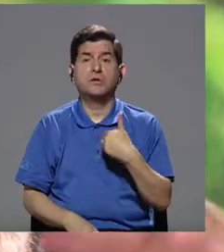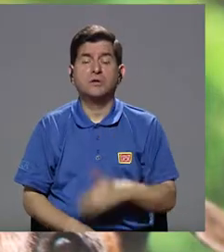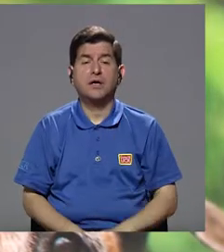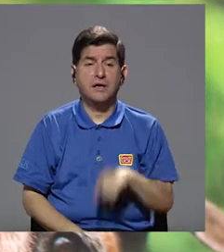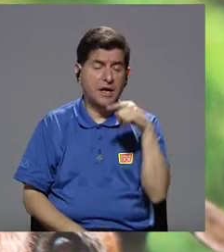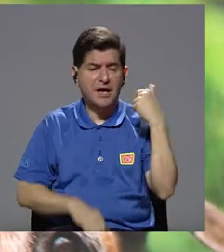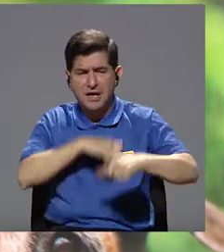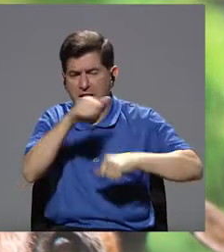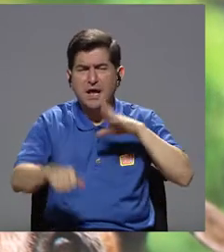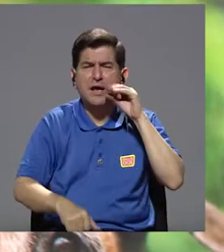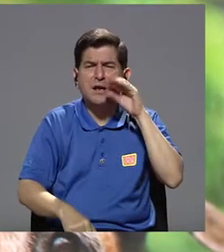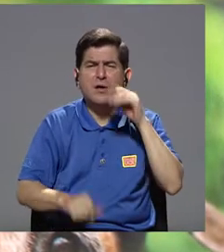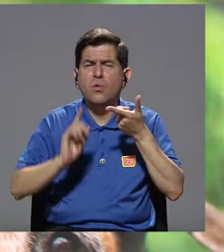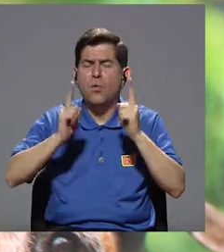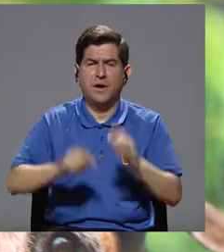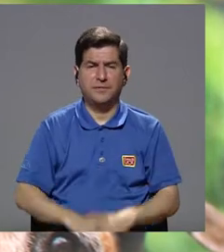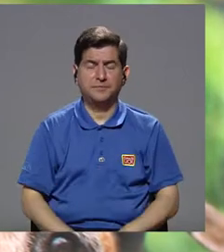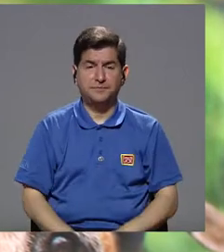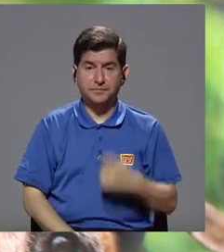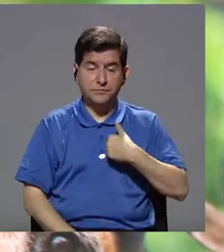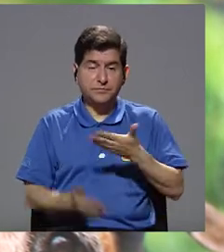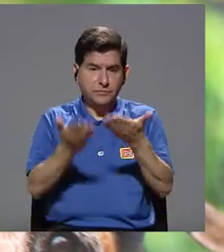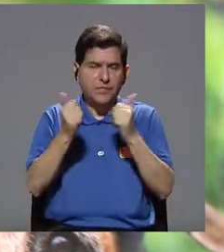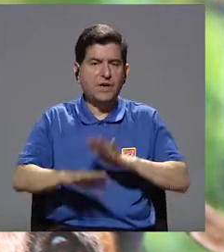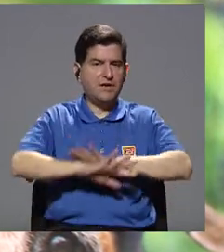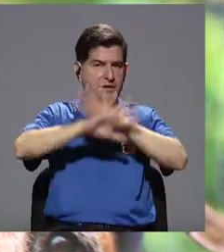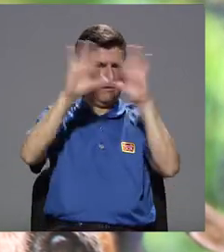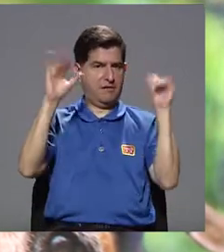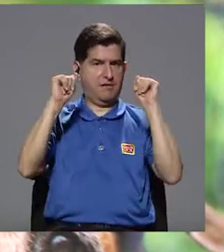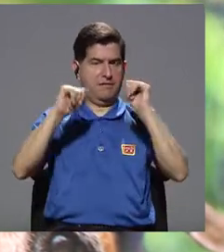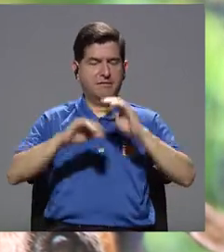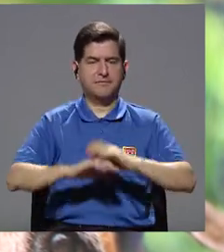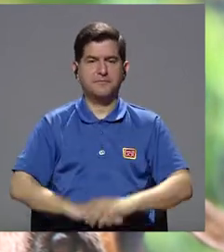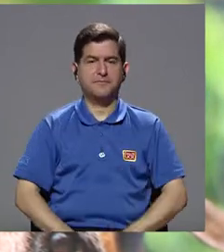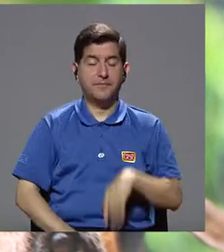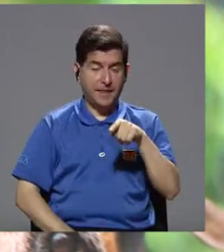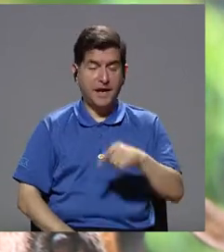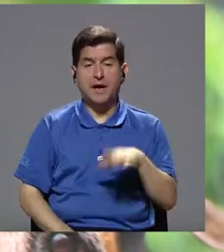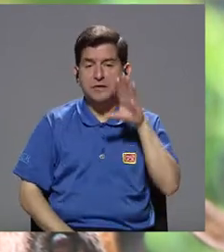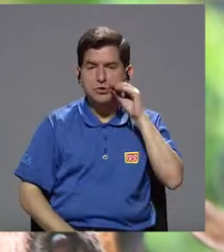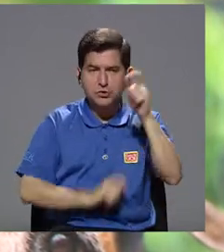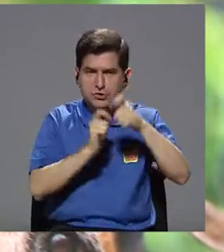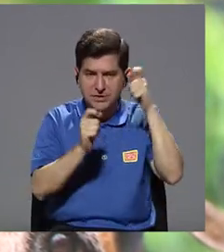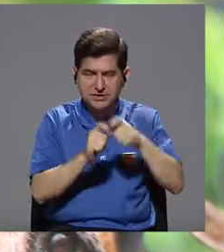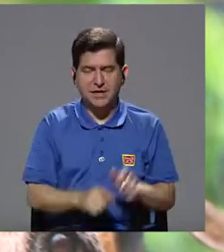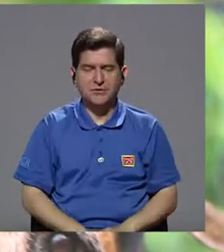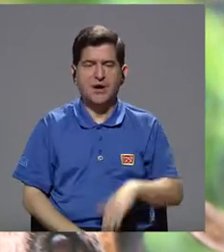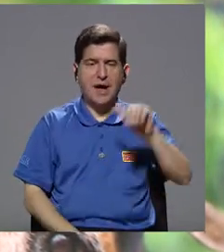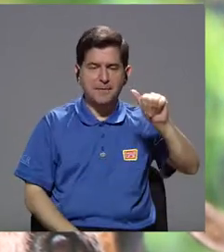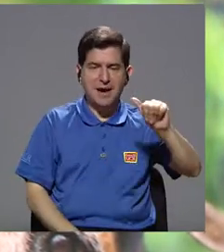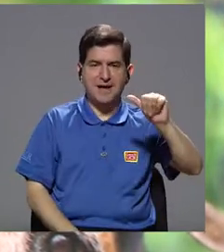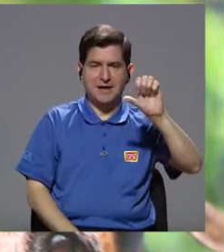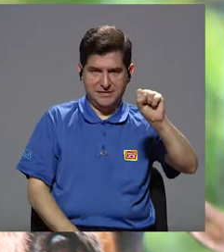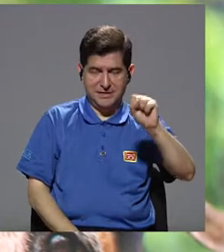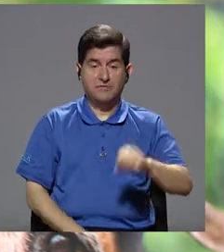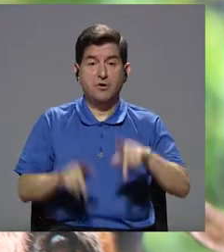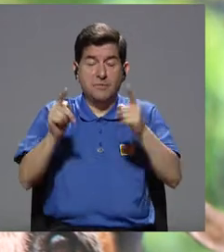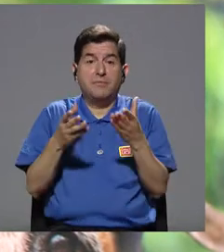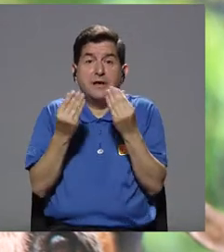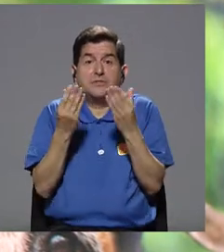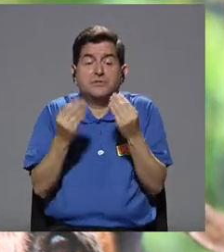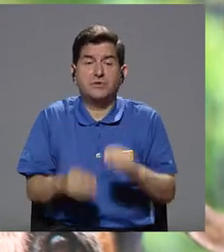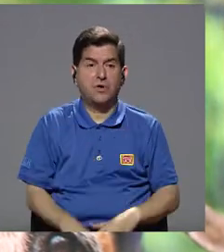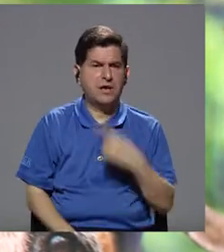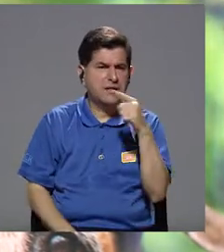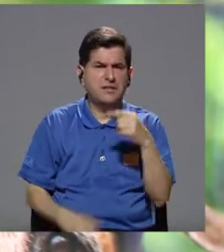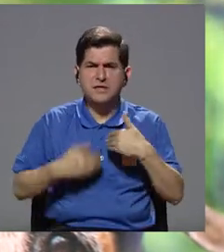cuestión de las peleas de perros? Bueno, eso sí, me gustaría a dejar en claro que estos perros específicos, RAS American Stafford, la gente les tiene